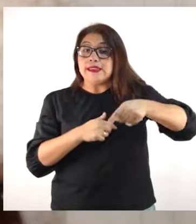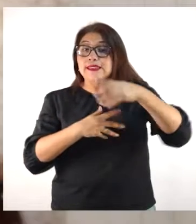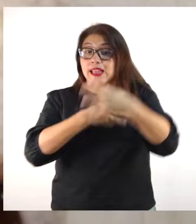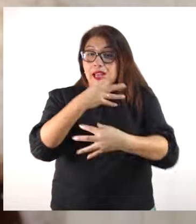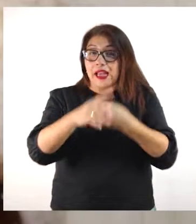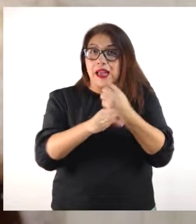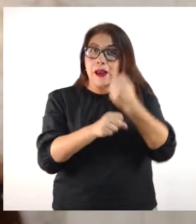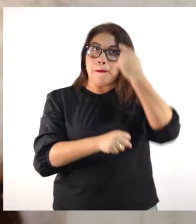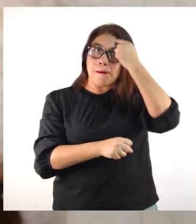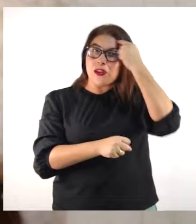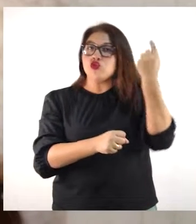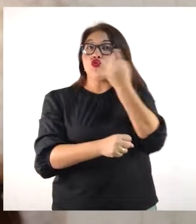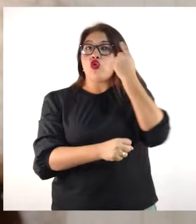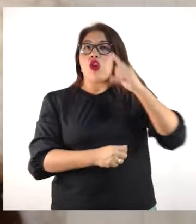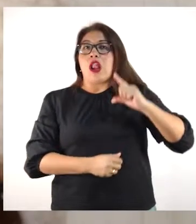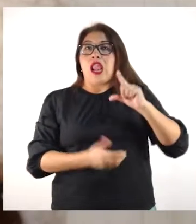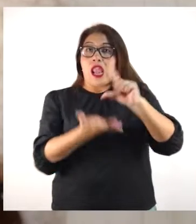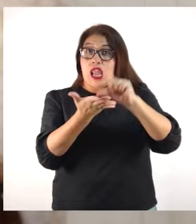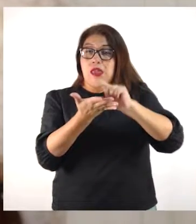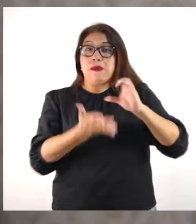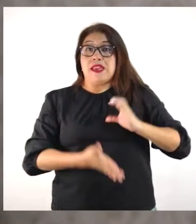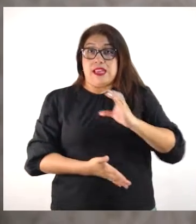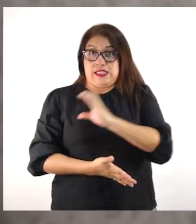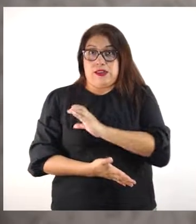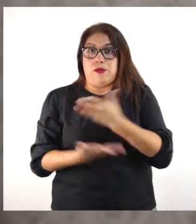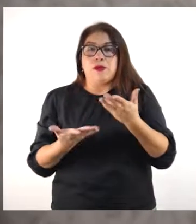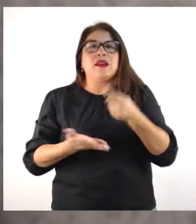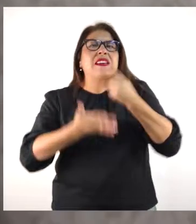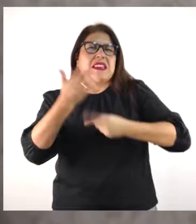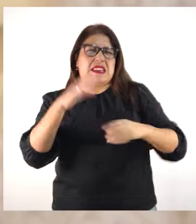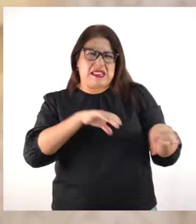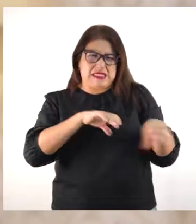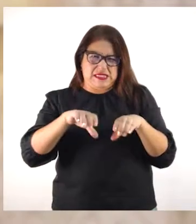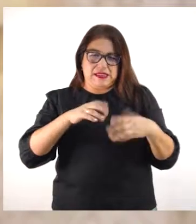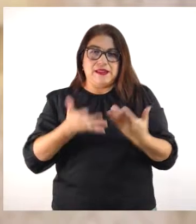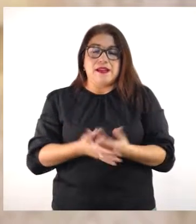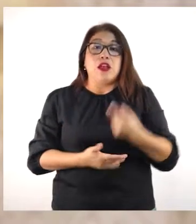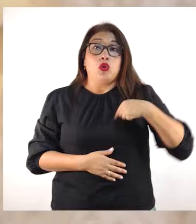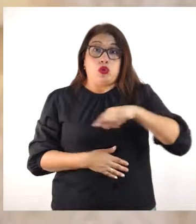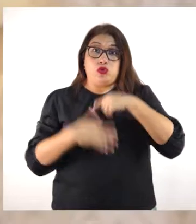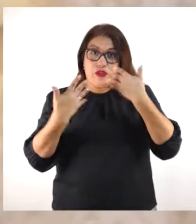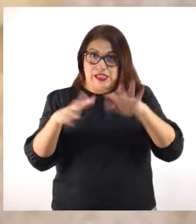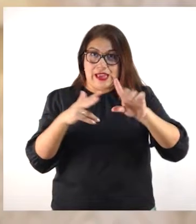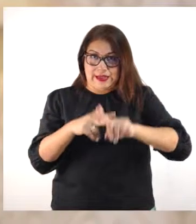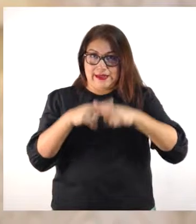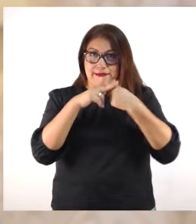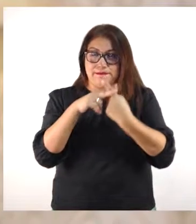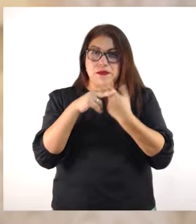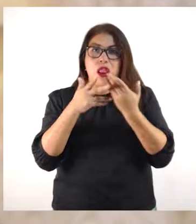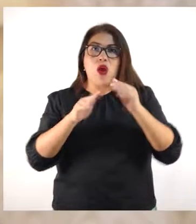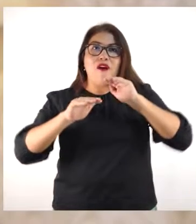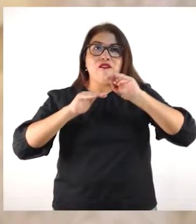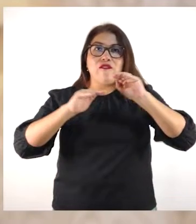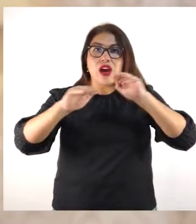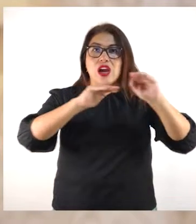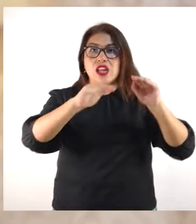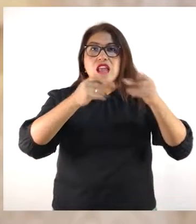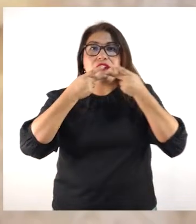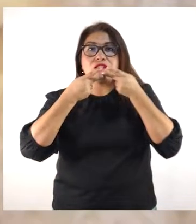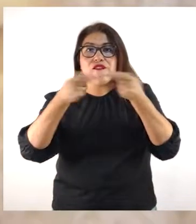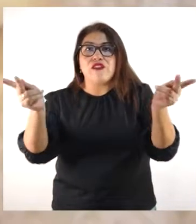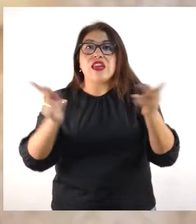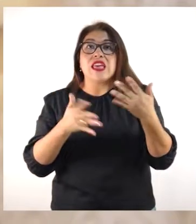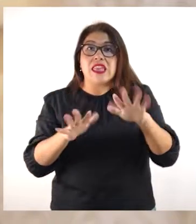se ha pensado en Lima y Callao. Entonces, ¿qué vamos a hacer? Estamos ya iniciando la convocatoria a partir del